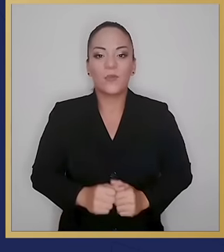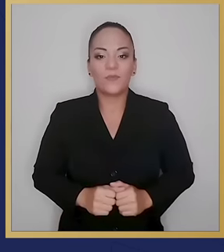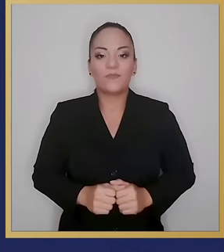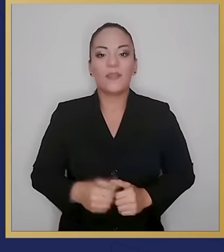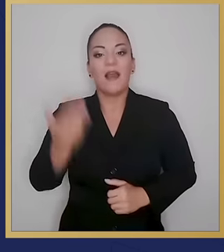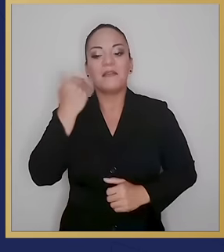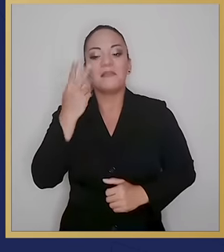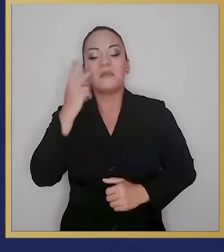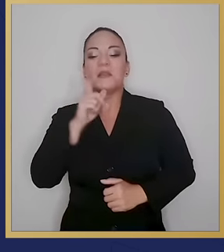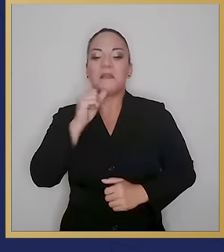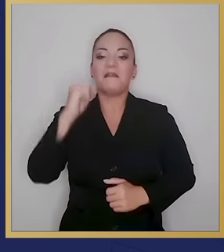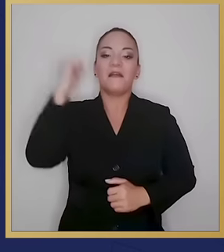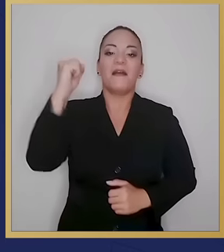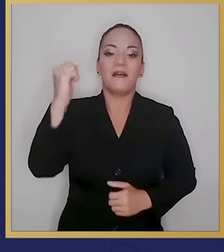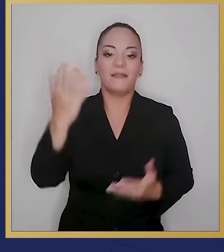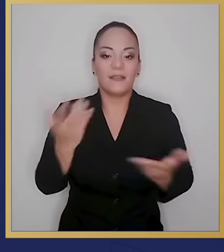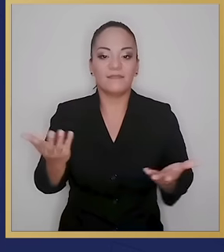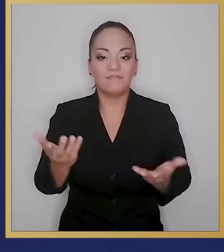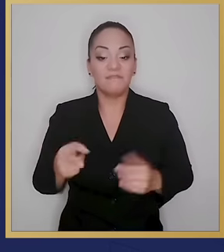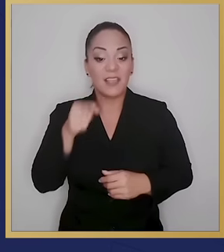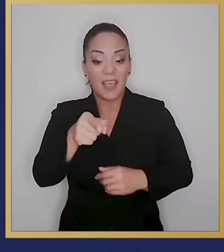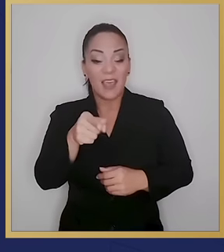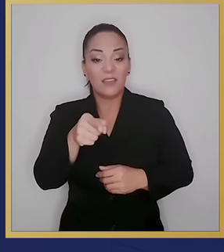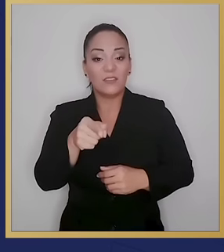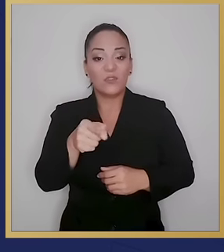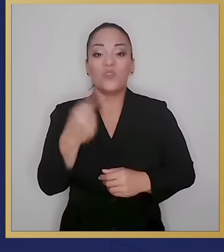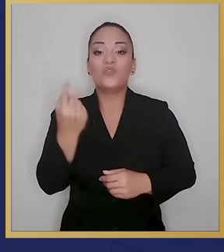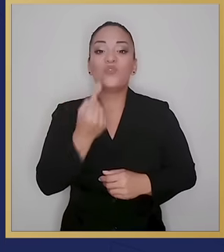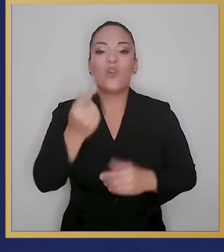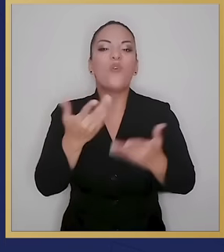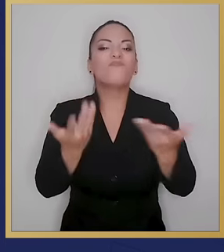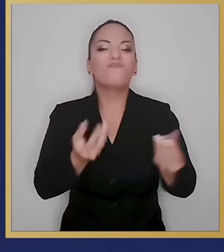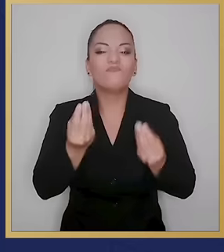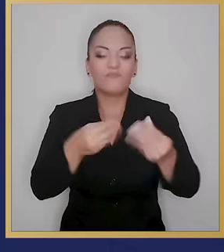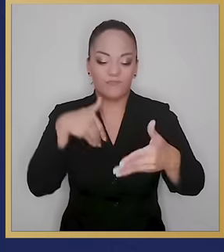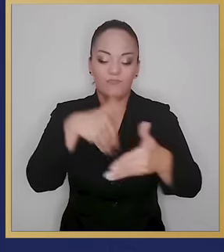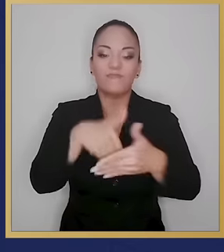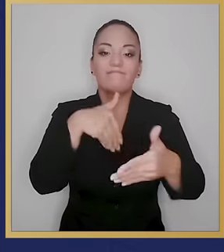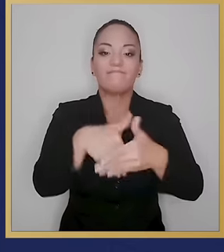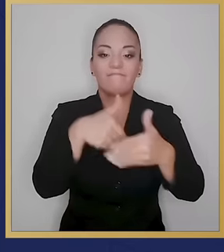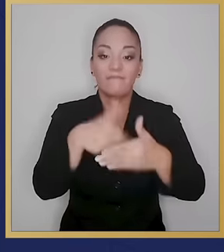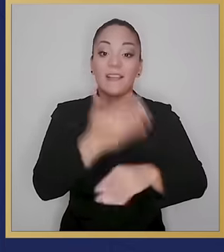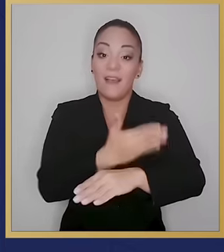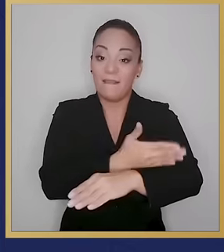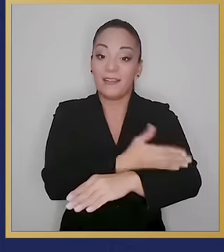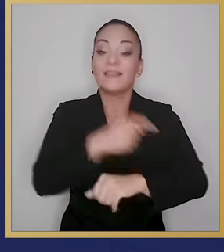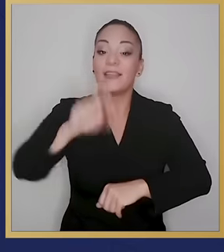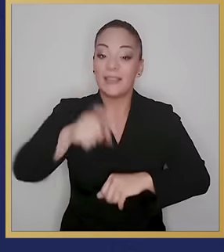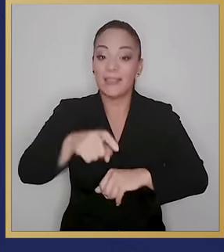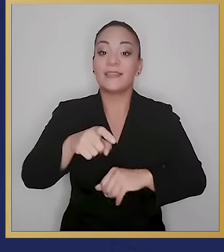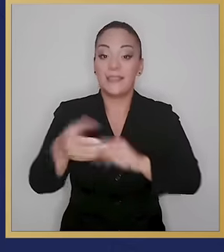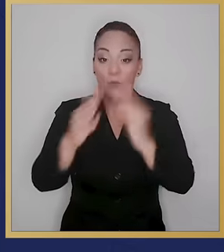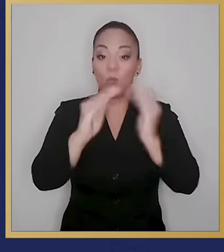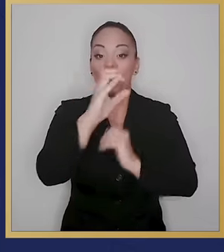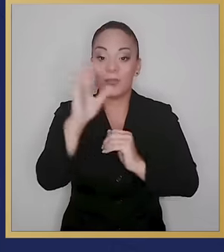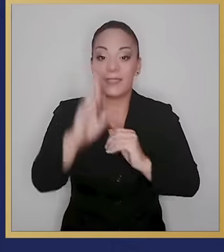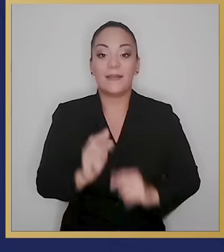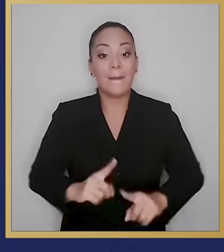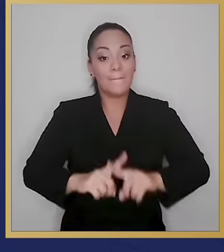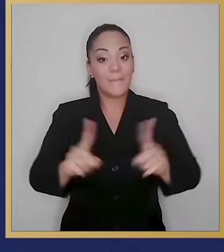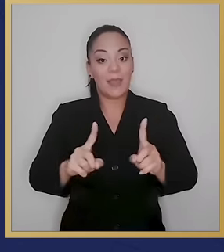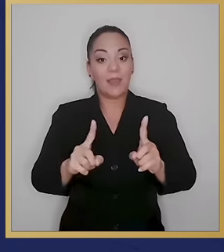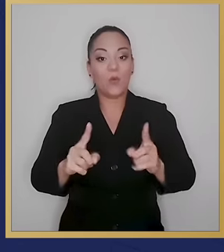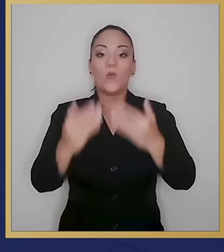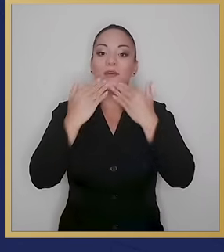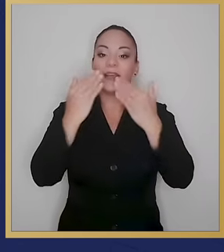para ver quién lanzaba la licitación, que al final lo único que hizo fue impedir el avance que tanto necesita nuestro pueblo y que